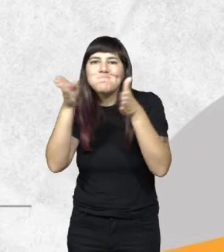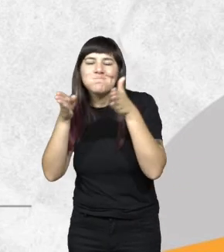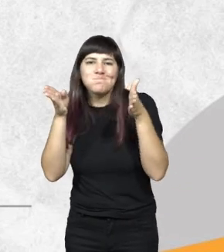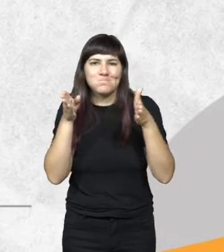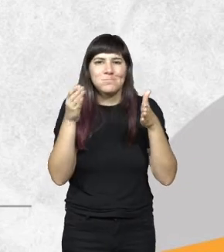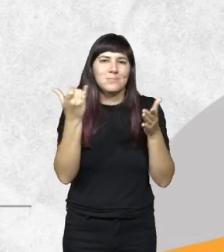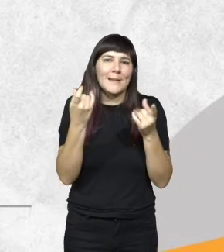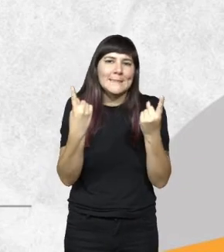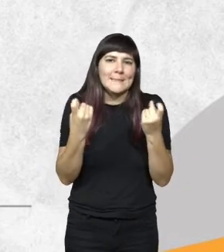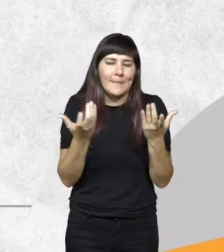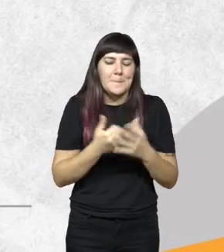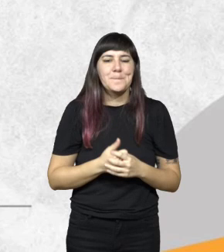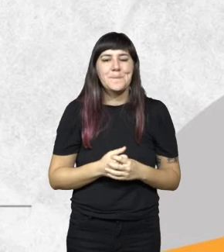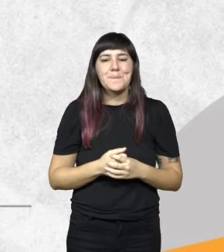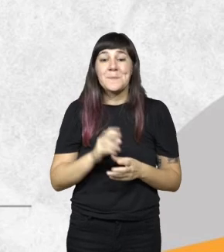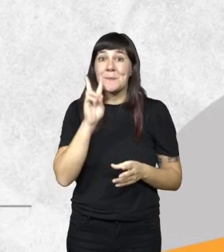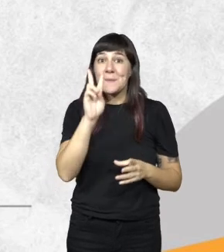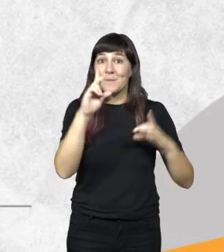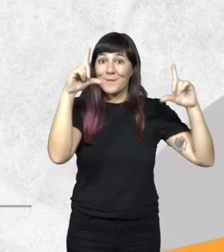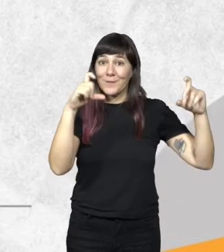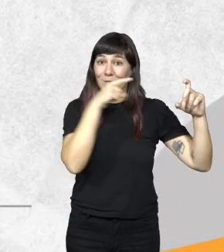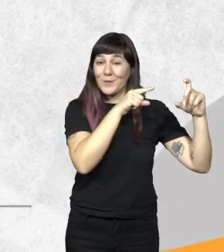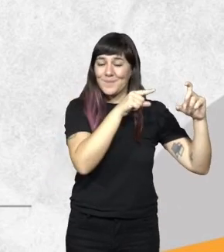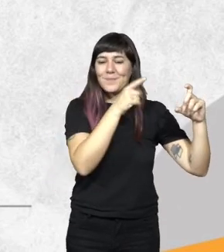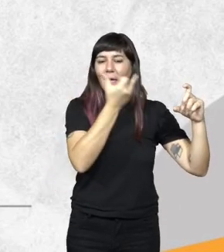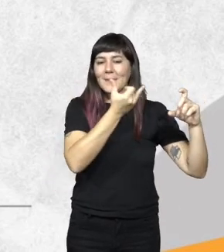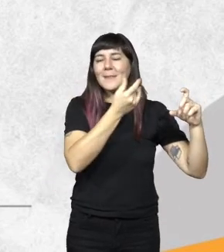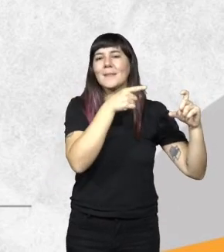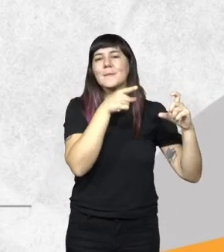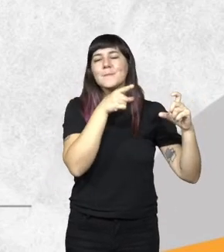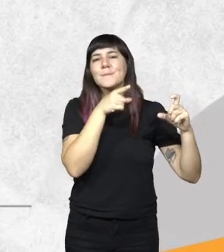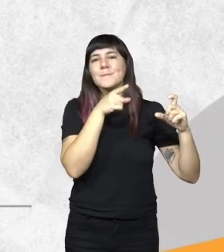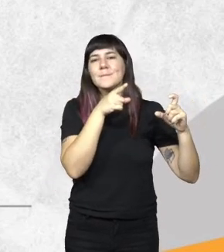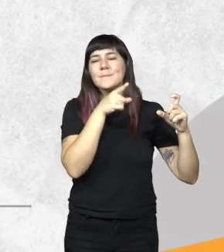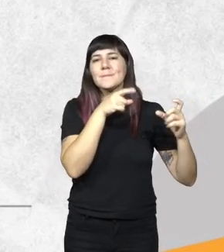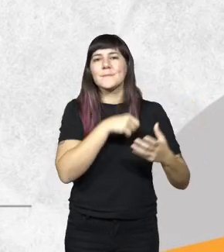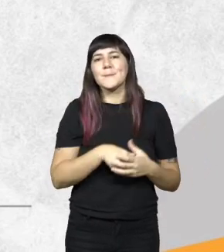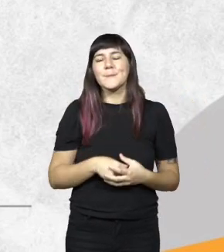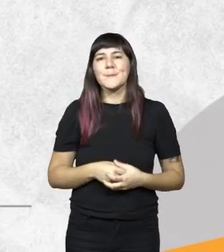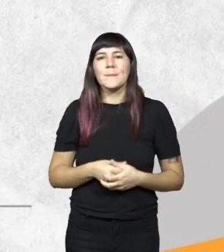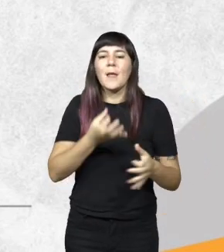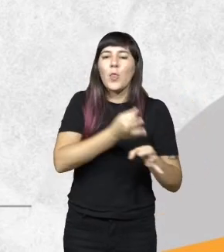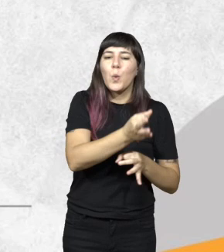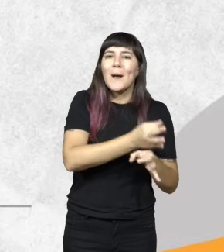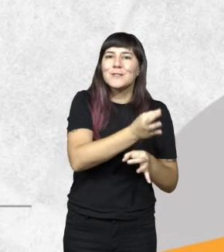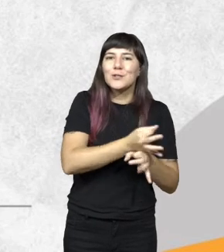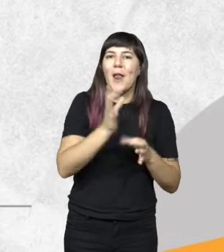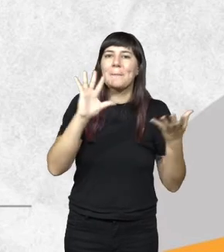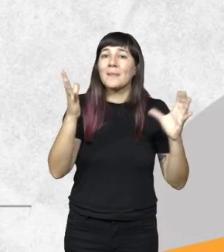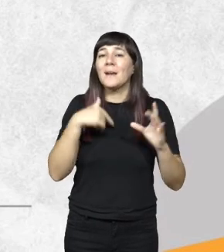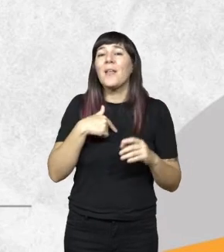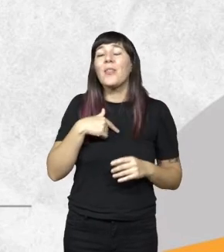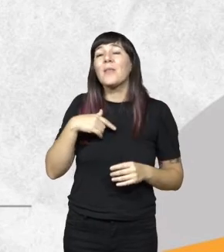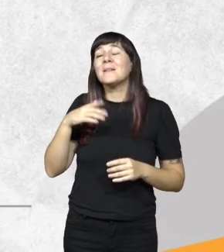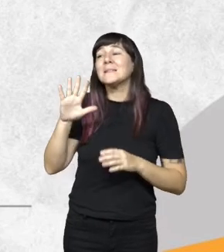bueno ahí podemos podemos ver podemos observar cómo están haciendo educación ambiental quedan 5